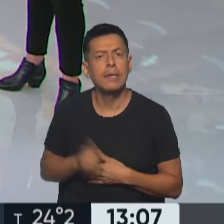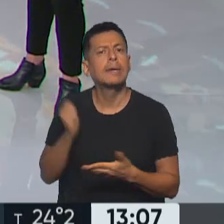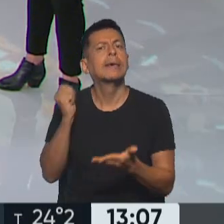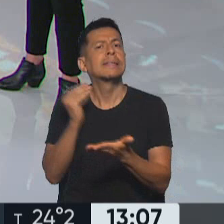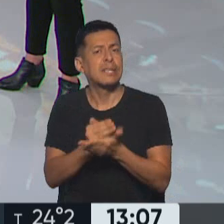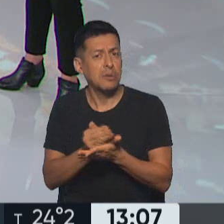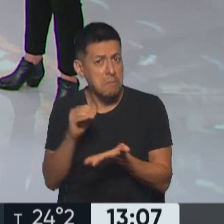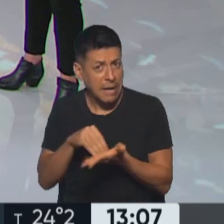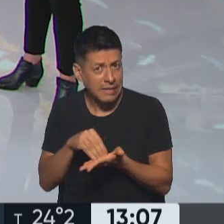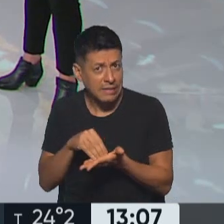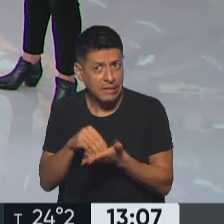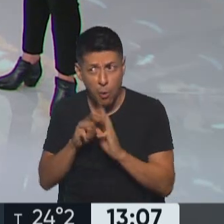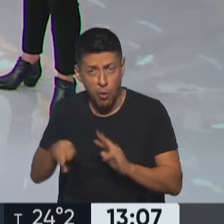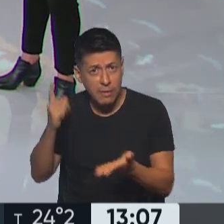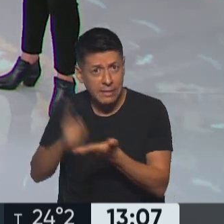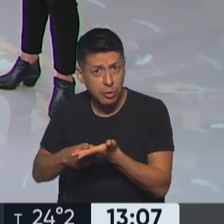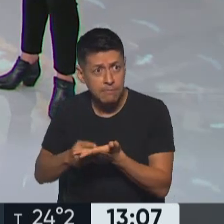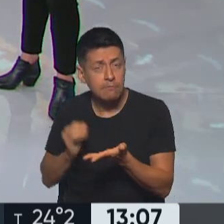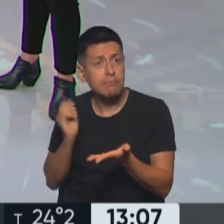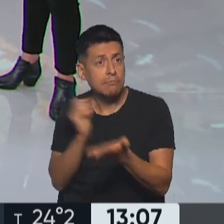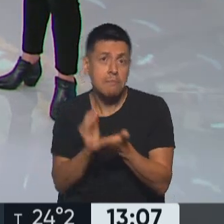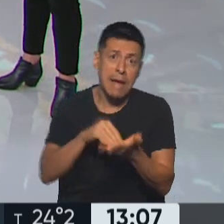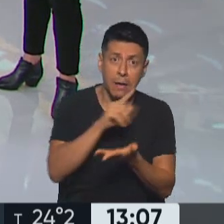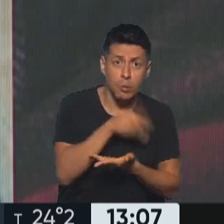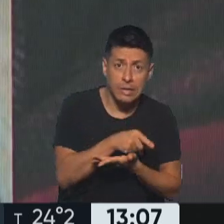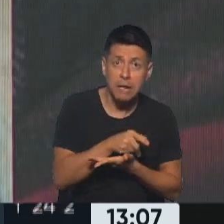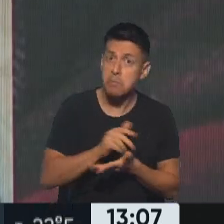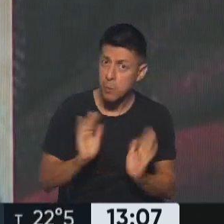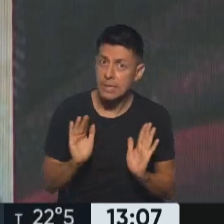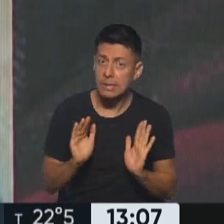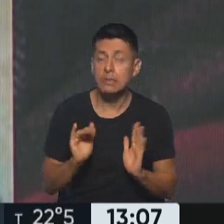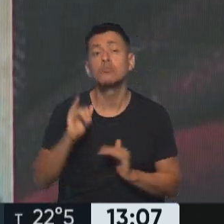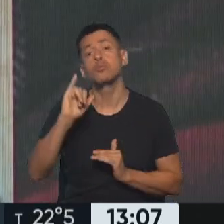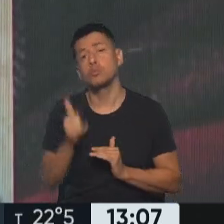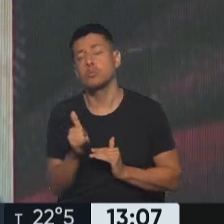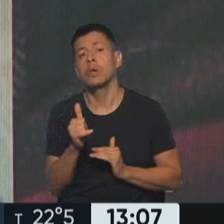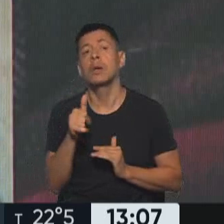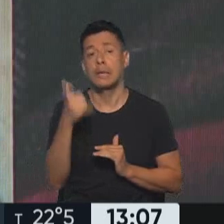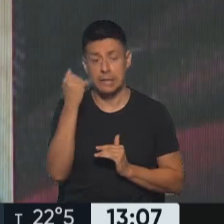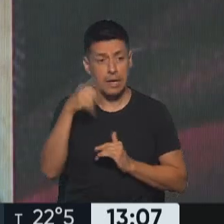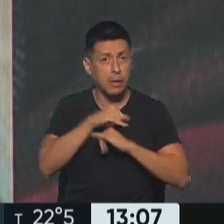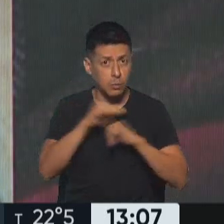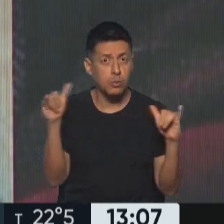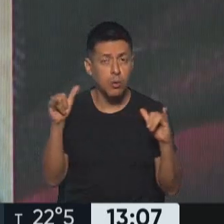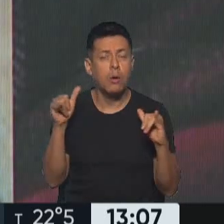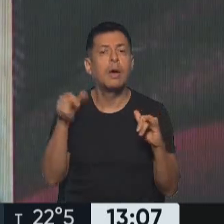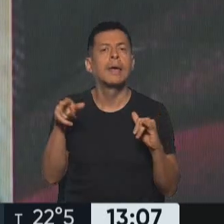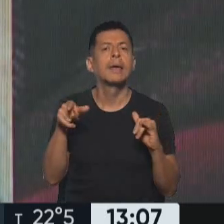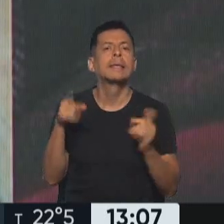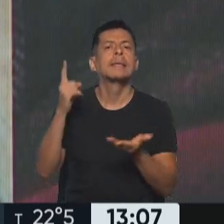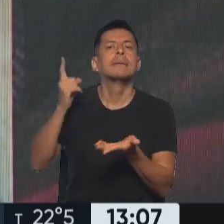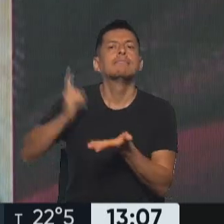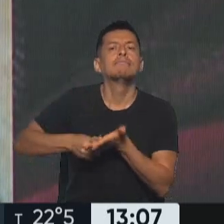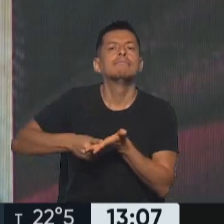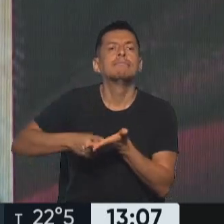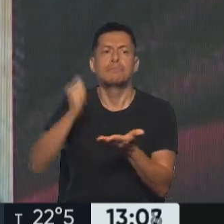parte de la Unión Europea pensando en Rusia? ¿Podría venir eso, Alejandra, ahora? Sí, se anunció ya justamente una serie de sanciones